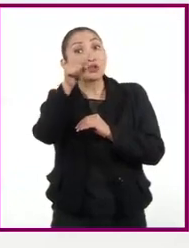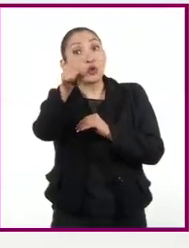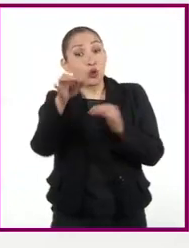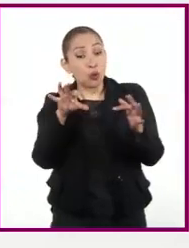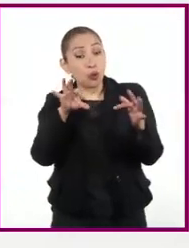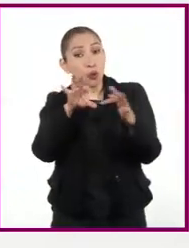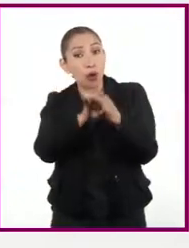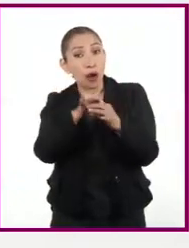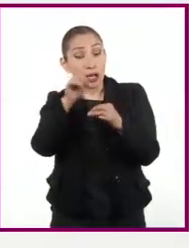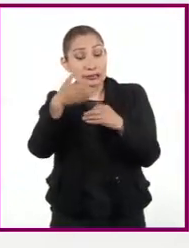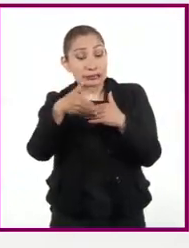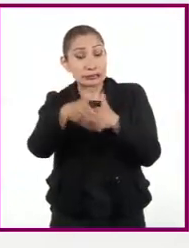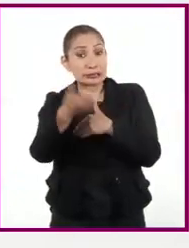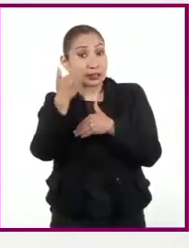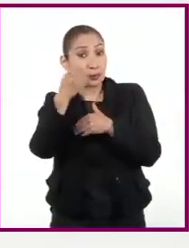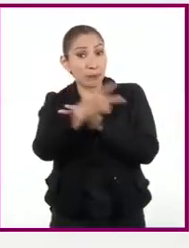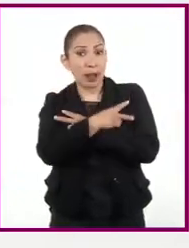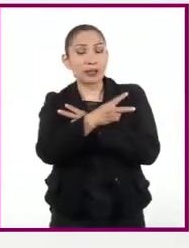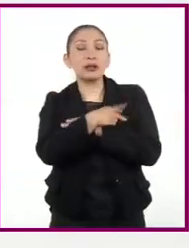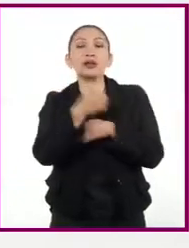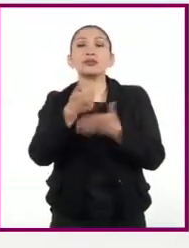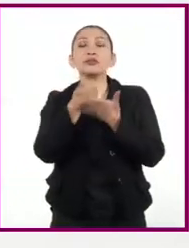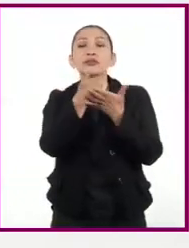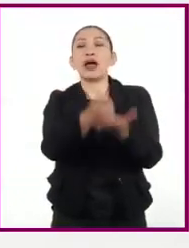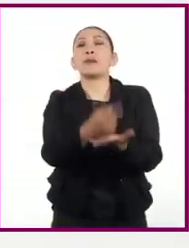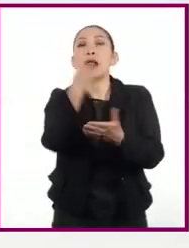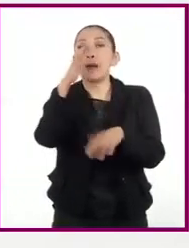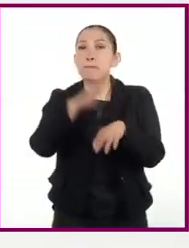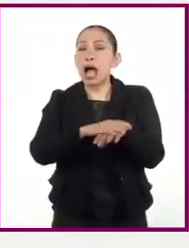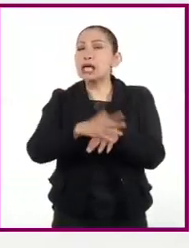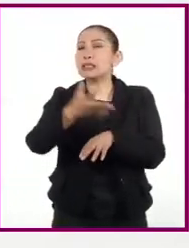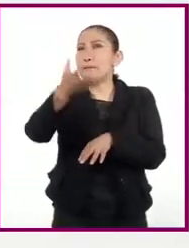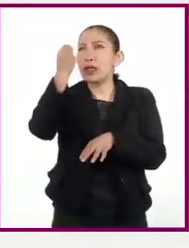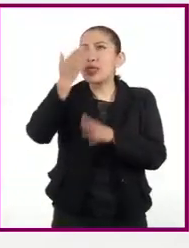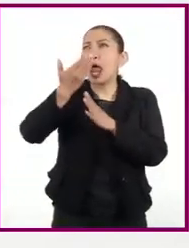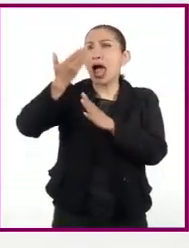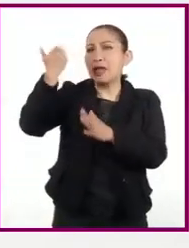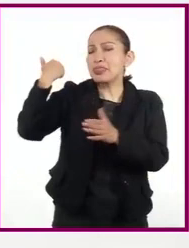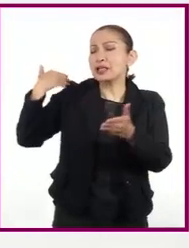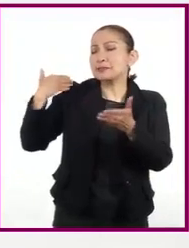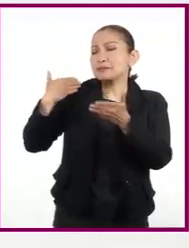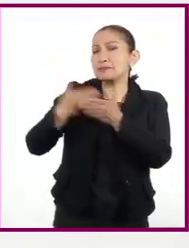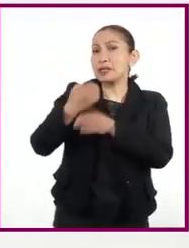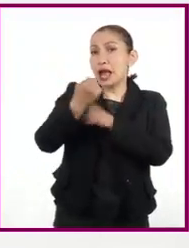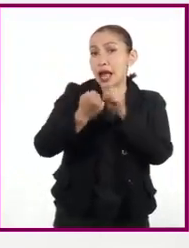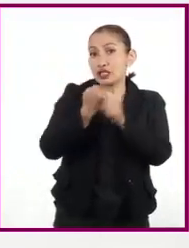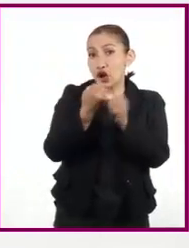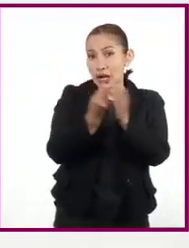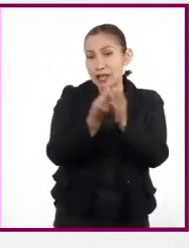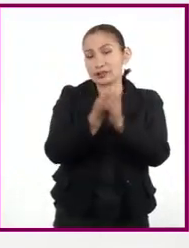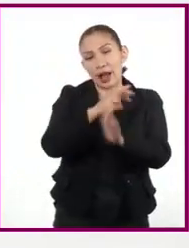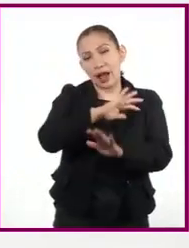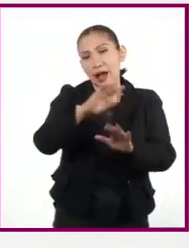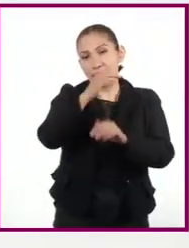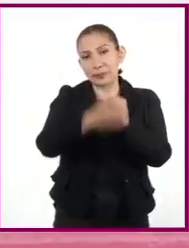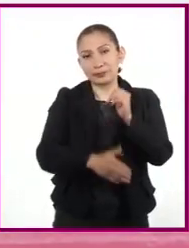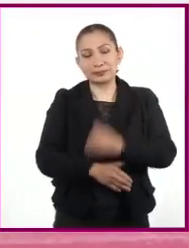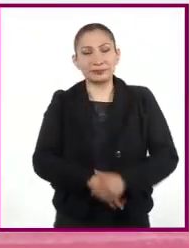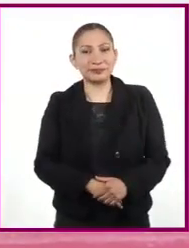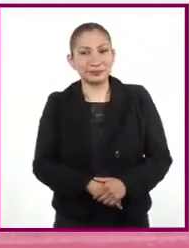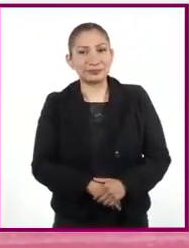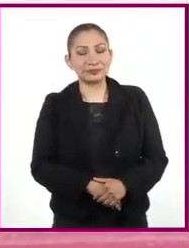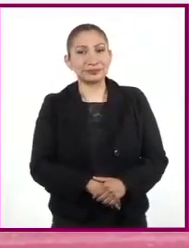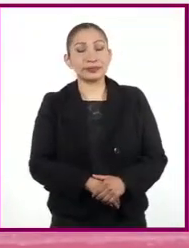de ustedes durante este periodo vacacional y de ayudarles a reforzar lo que aprendieron durante el ciclo escolar que acaba de concluir.